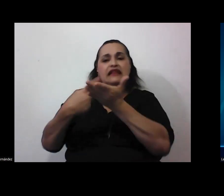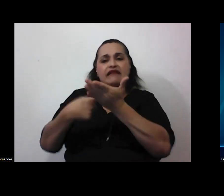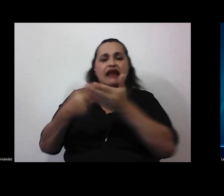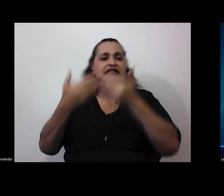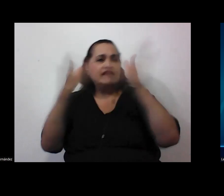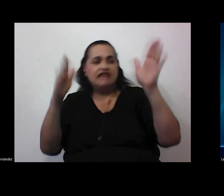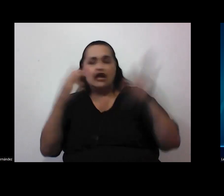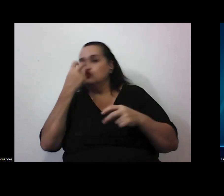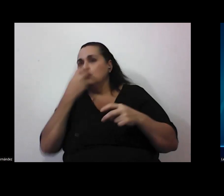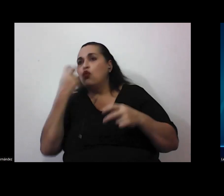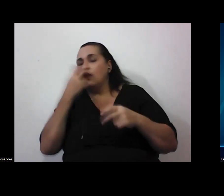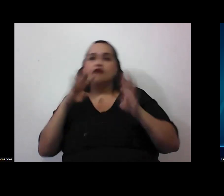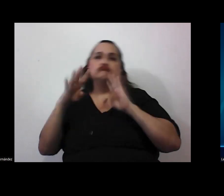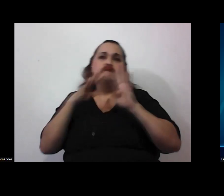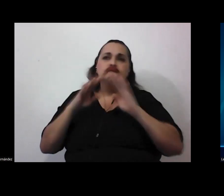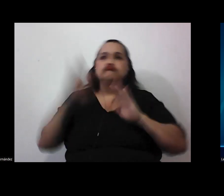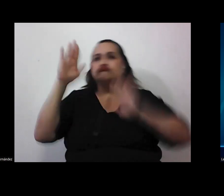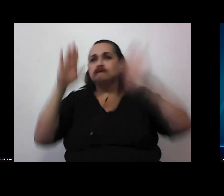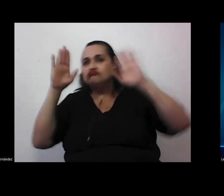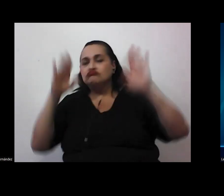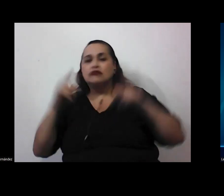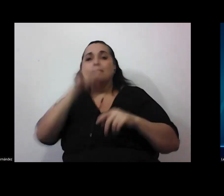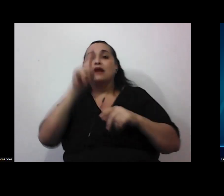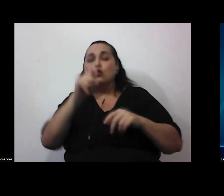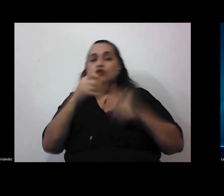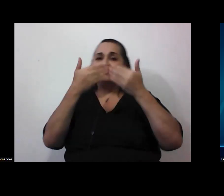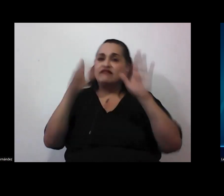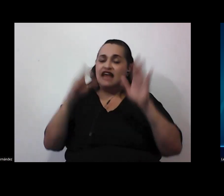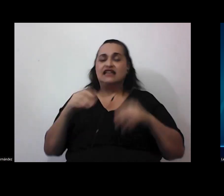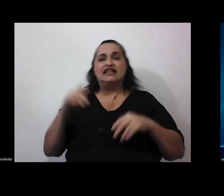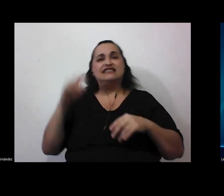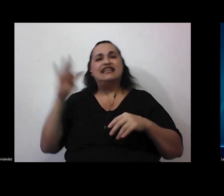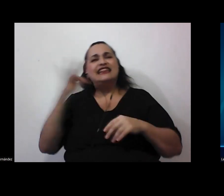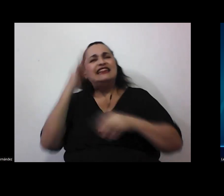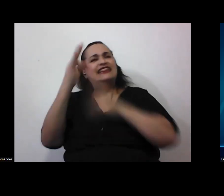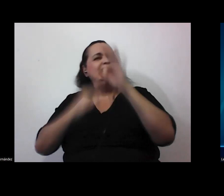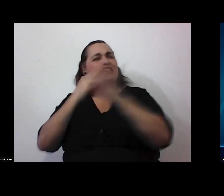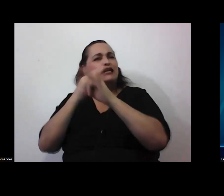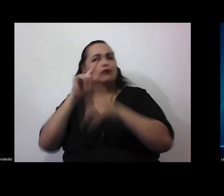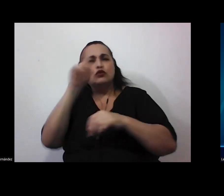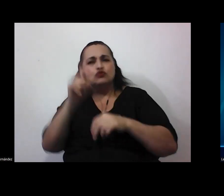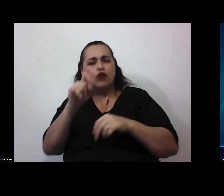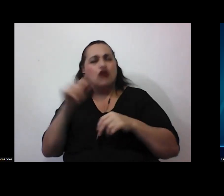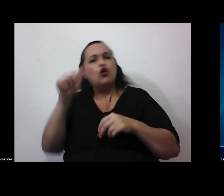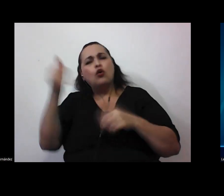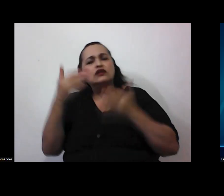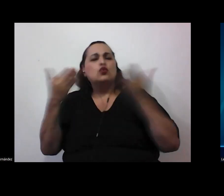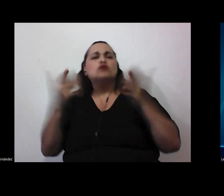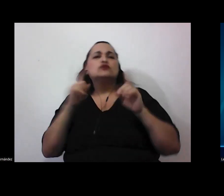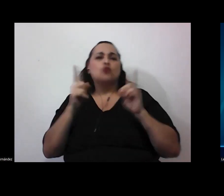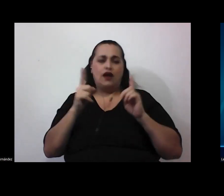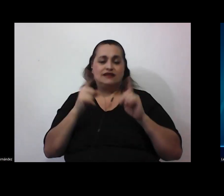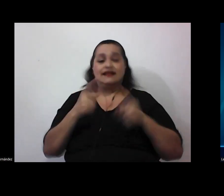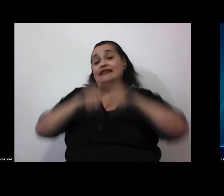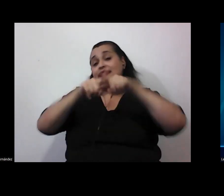oralmente pero preguntas abiertas tipo cuestionarios qué otras cosas podrían servir bueno depende del objetivo